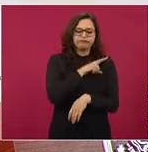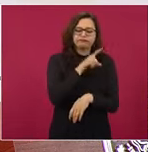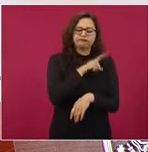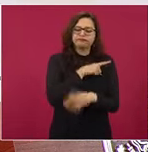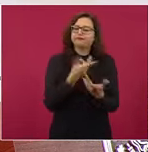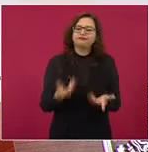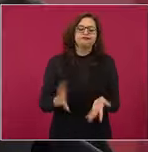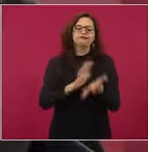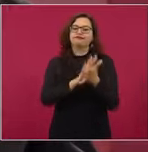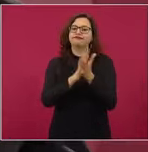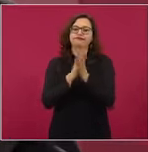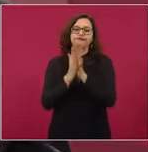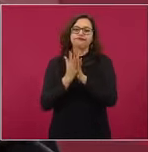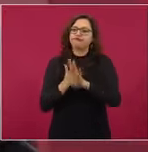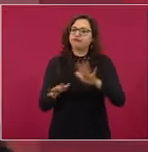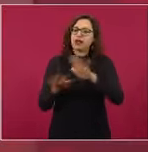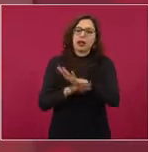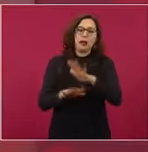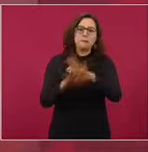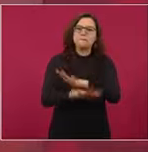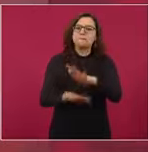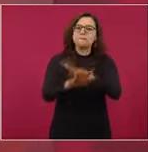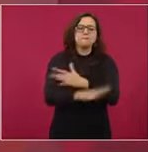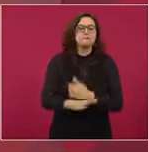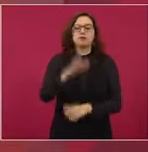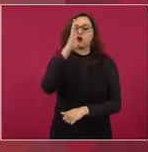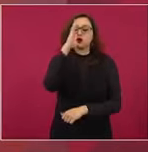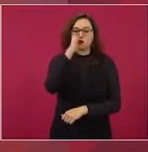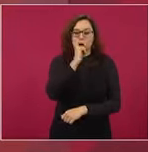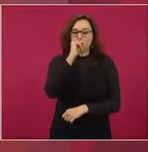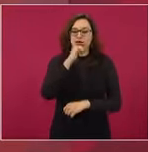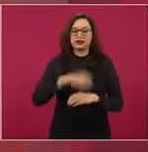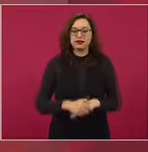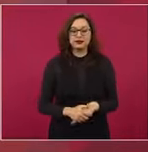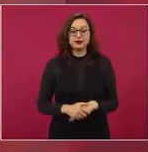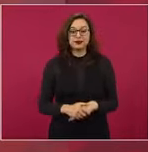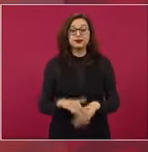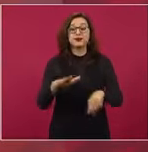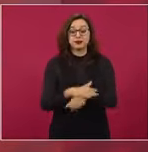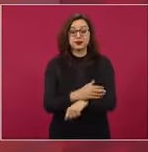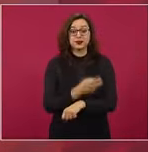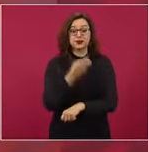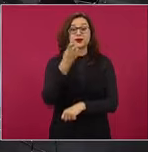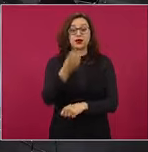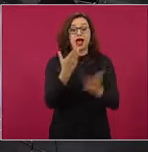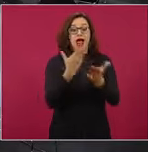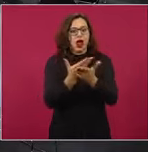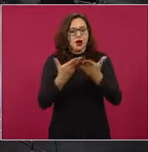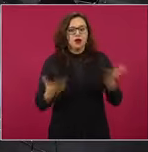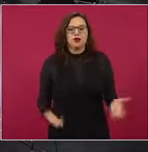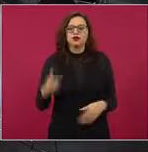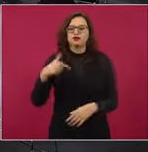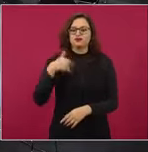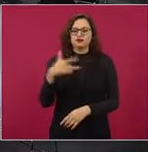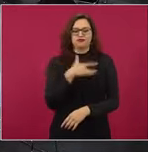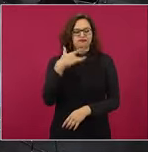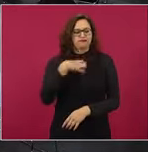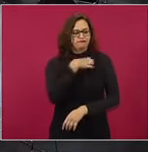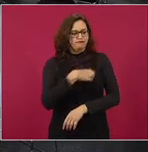Por eso yo celebro que estén aquí los que coordinan los programas de bienestar,